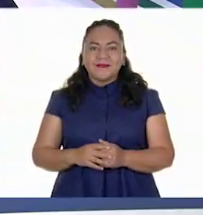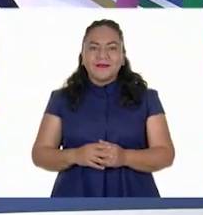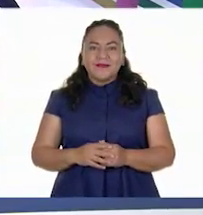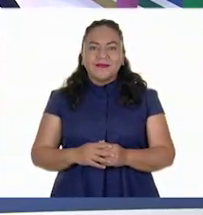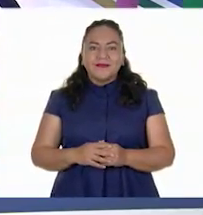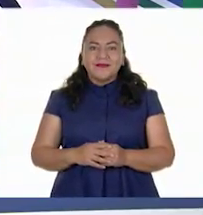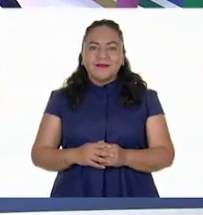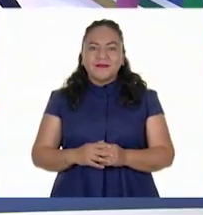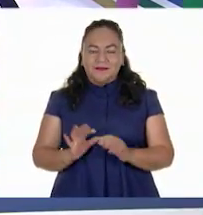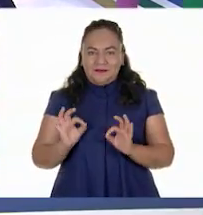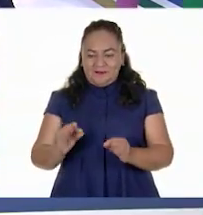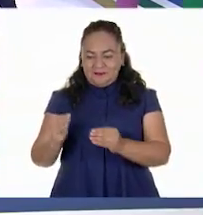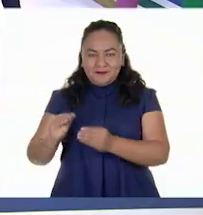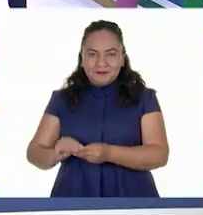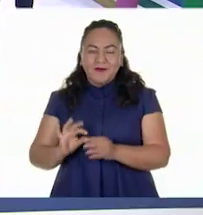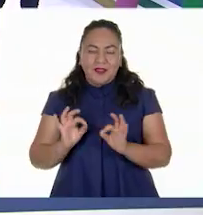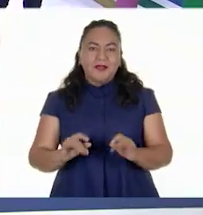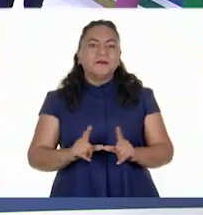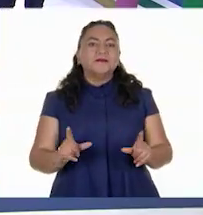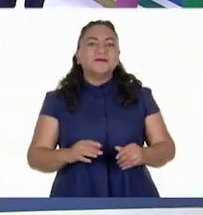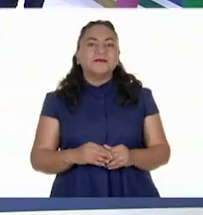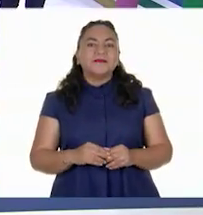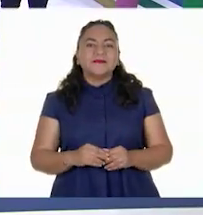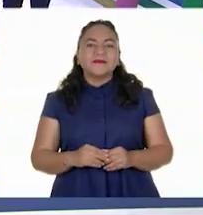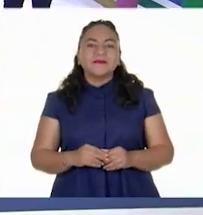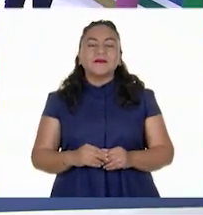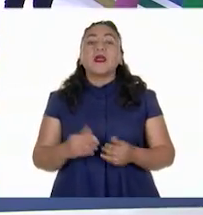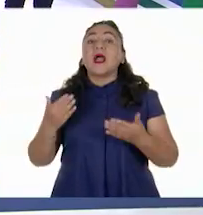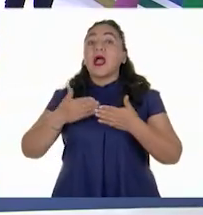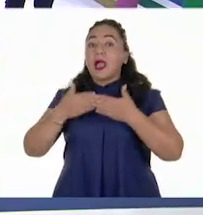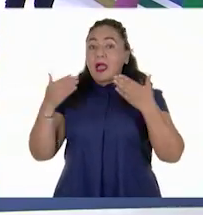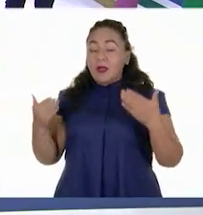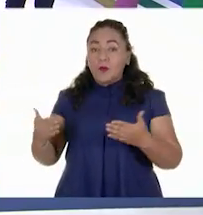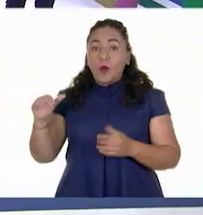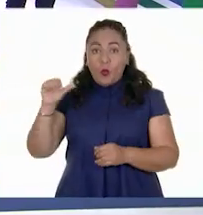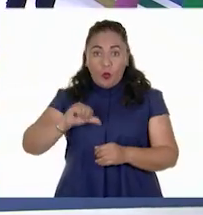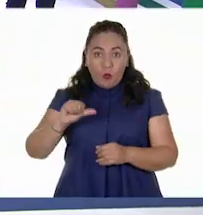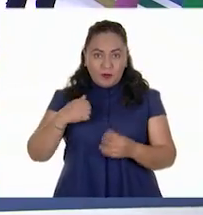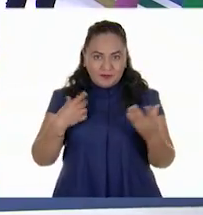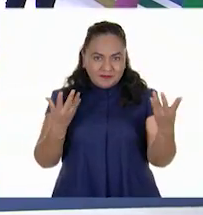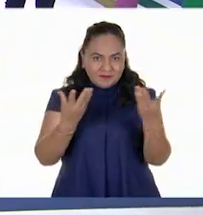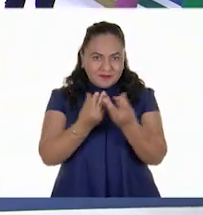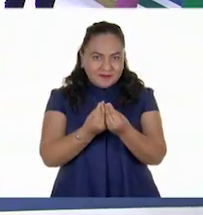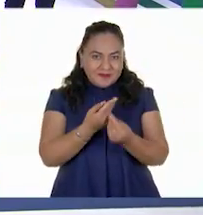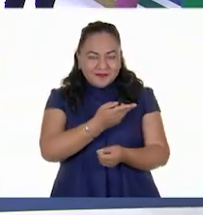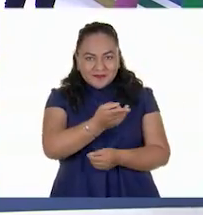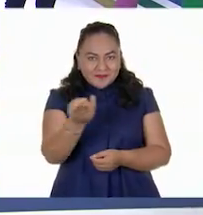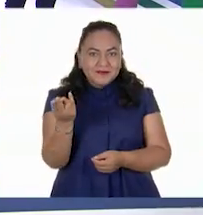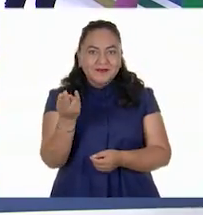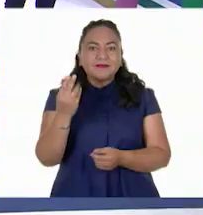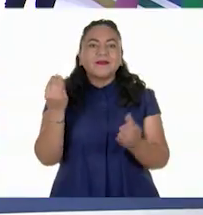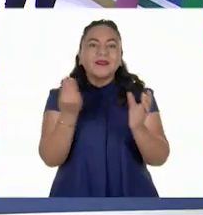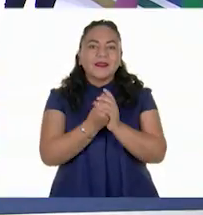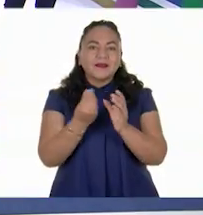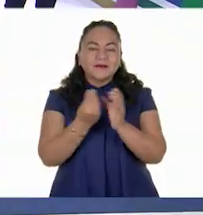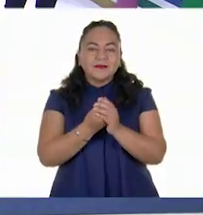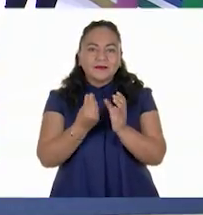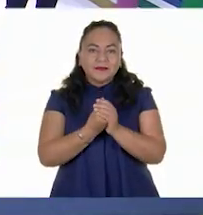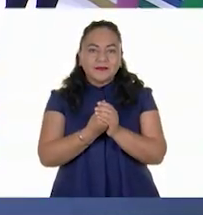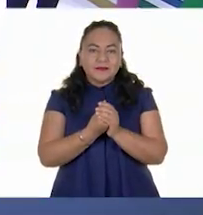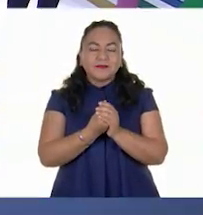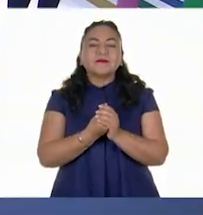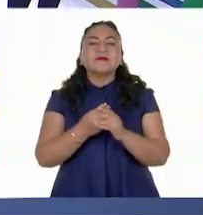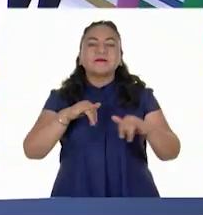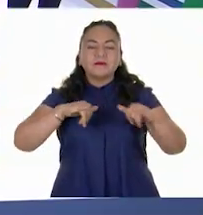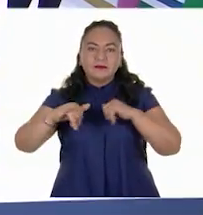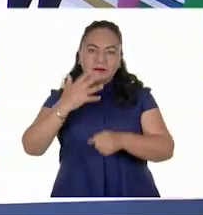Aquí está. Listo. Vamos a tener el gusto de estar con ustedes en esta clase de Geografía